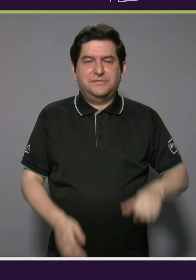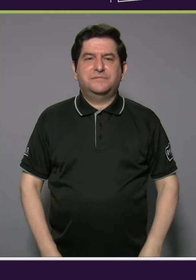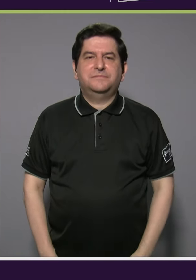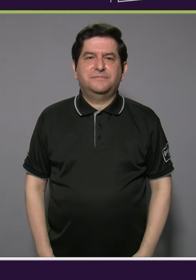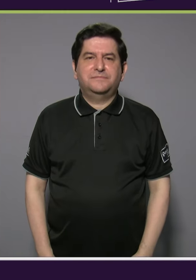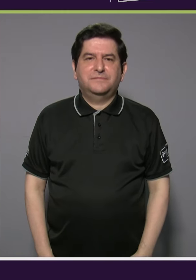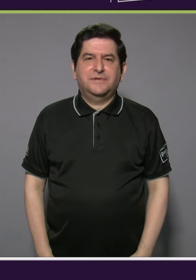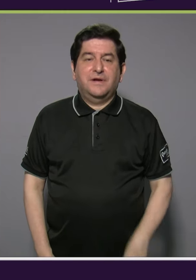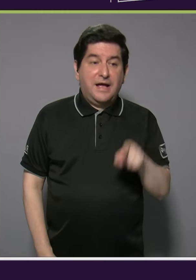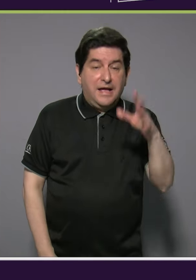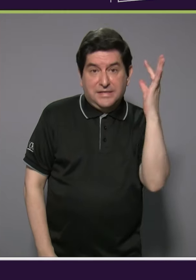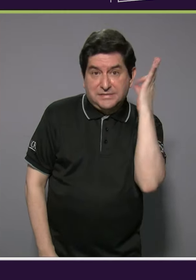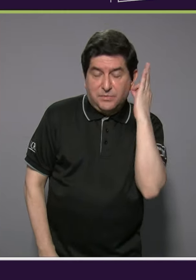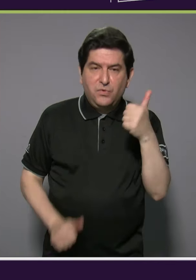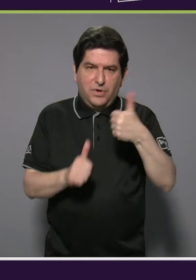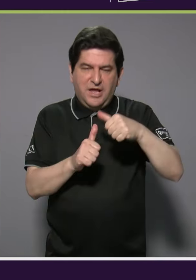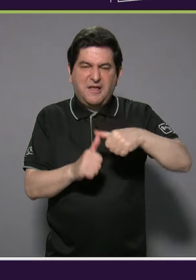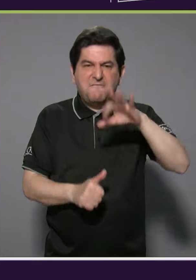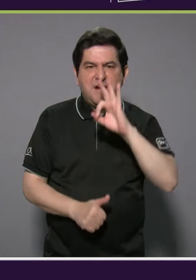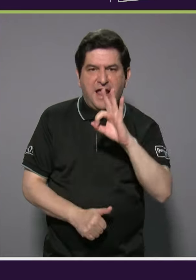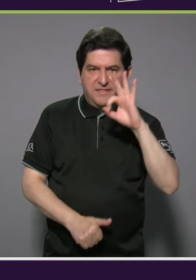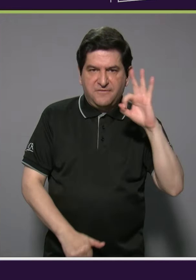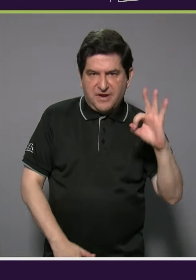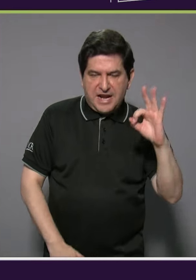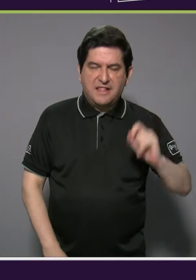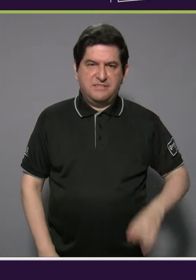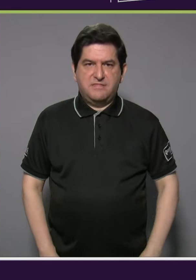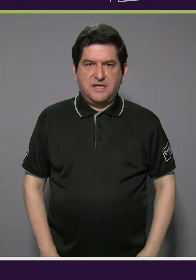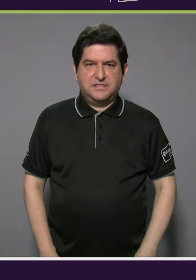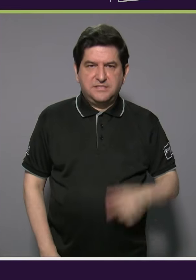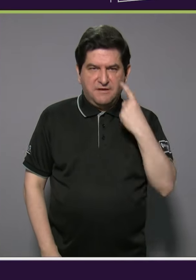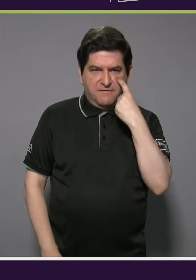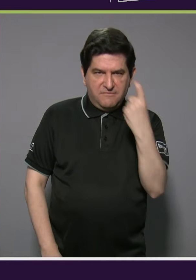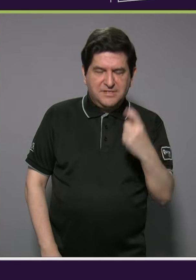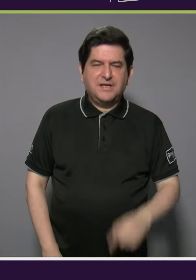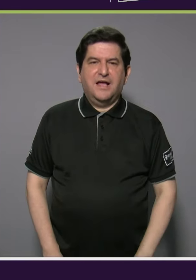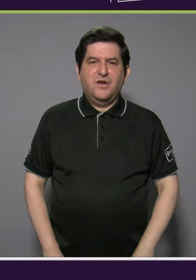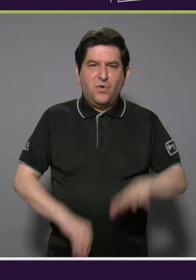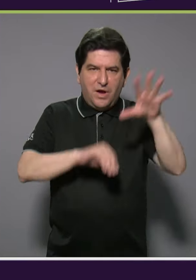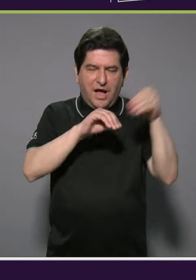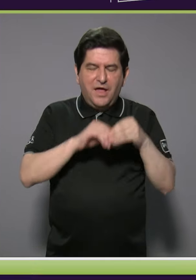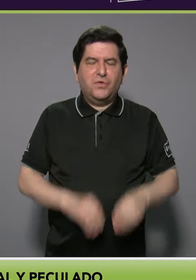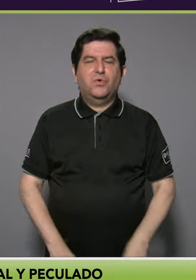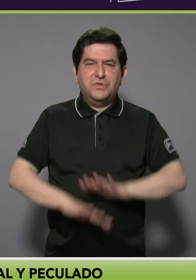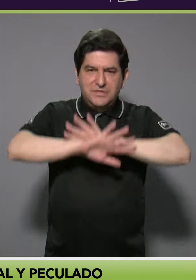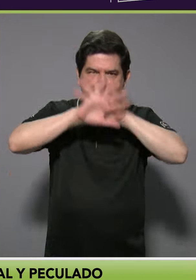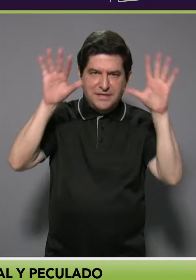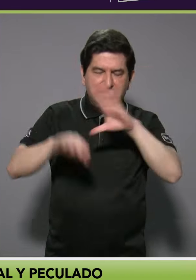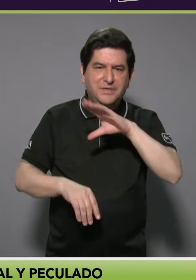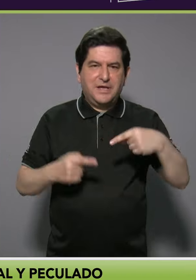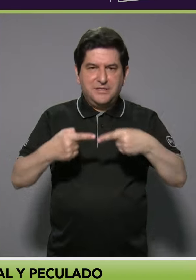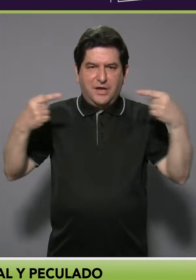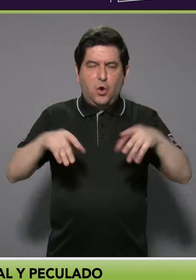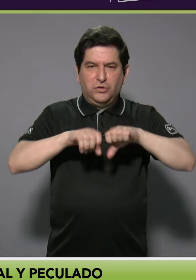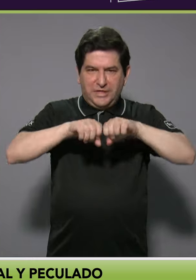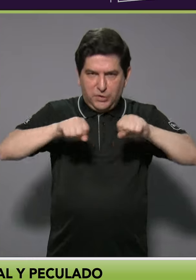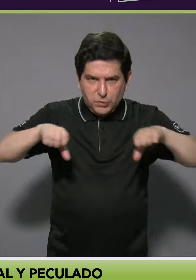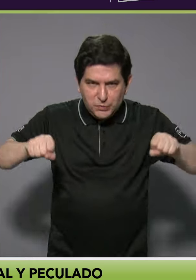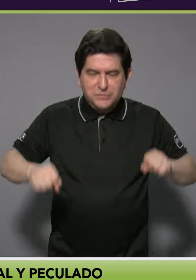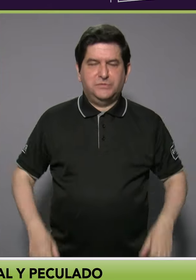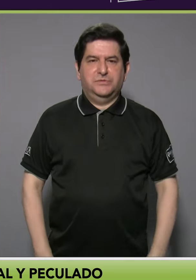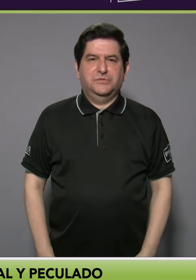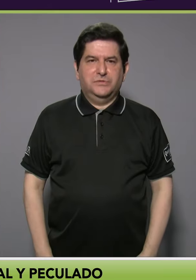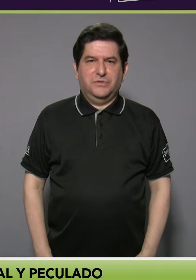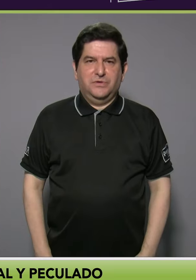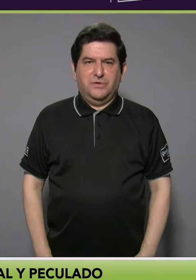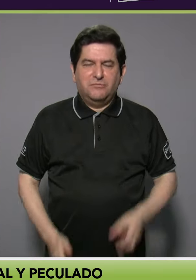A esta mujer de apellido Fernández Fernández, la Fiscalía Adjunta de Providad, Transparencia y Anticorrupción, FAPTA,